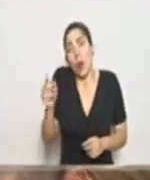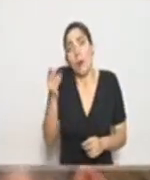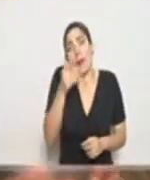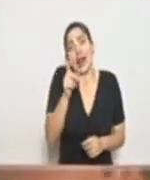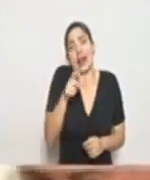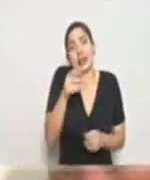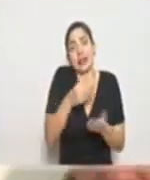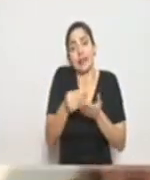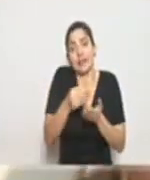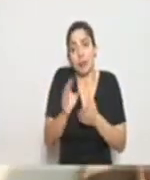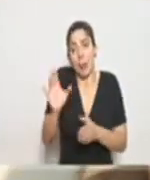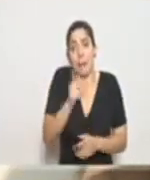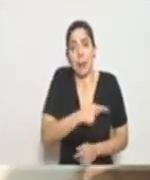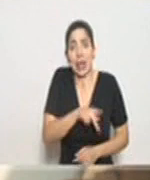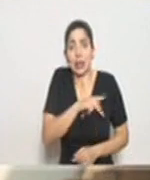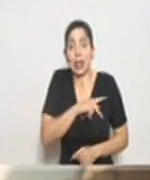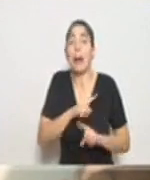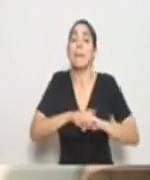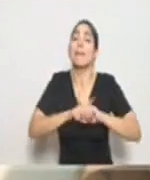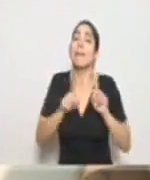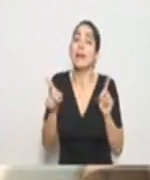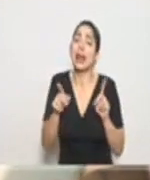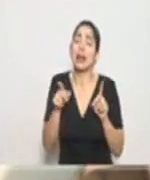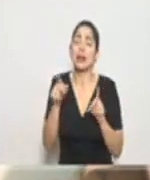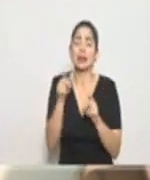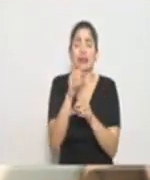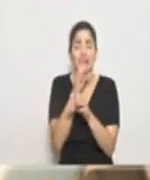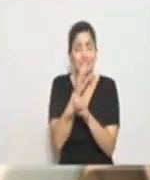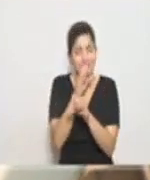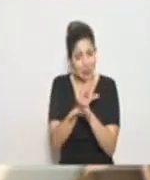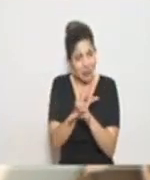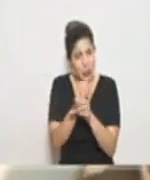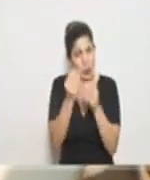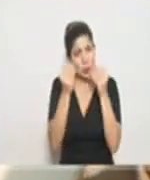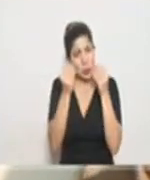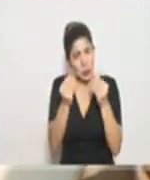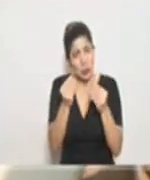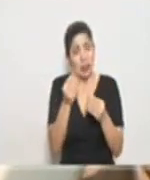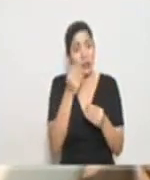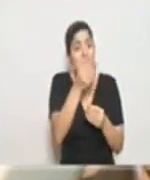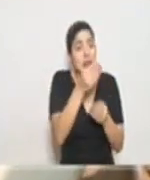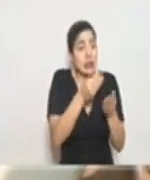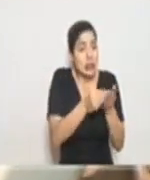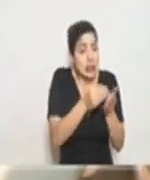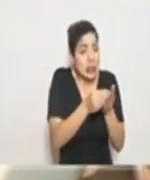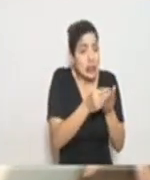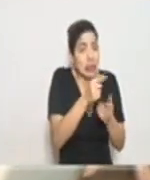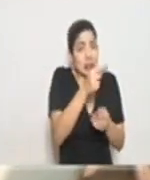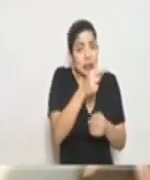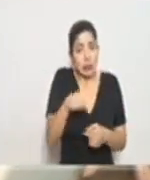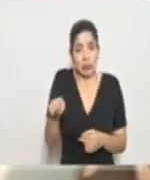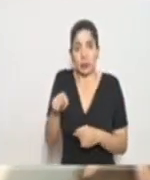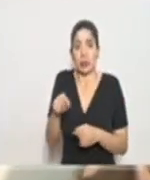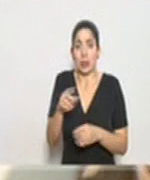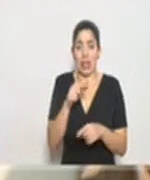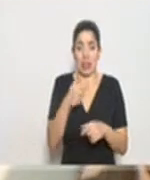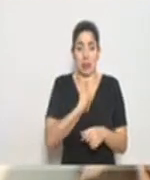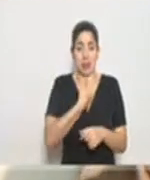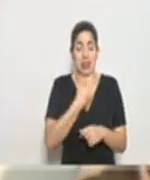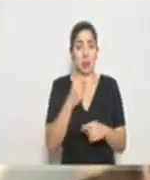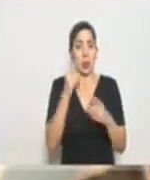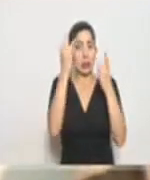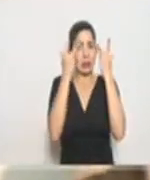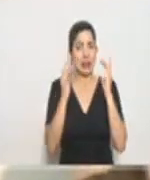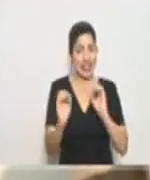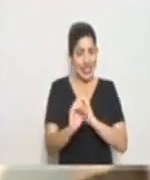abastecerse, necesita hacer sus compras, pero que guarde rigurosamente, vaya y que compre, y que guarde rigurosamente el no